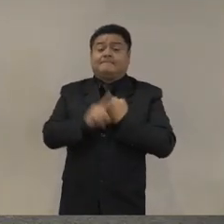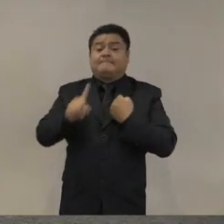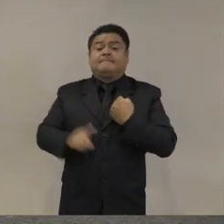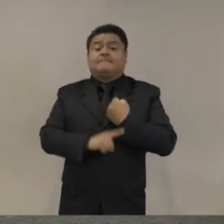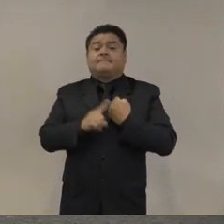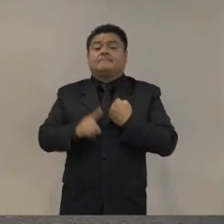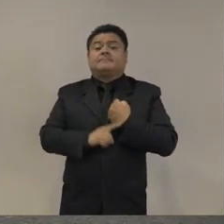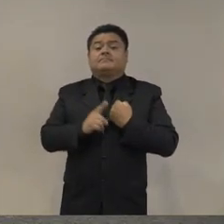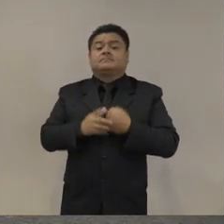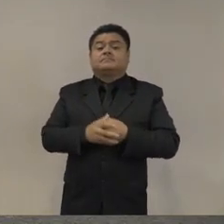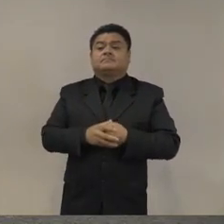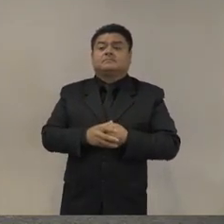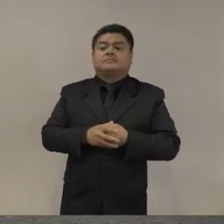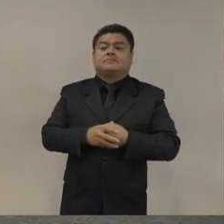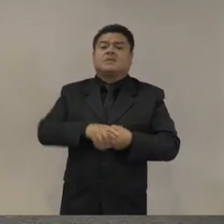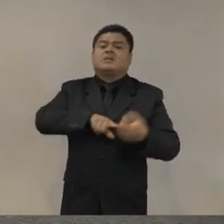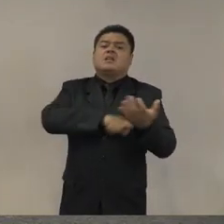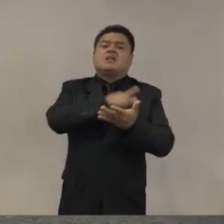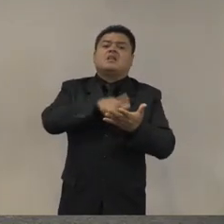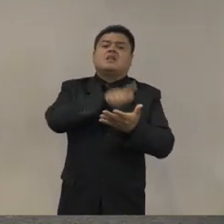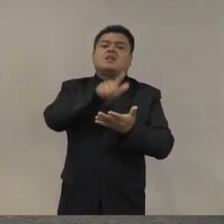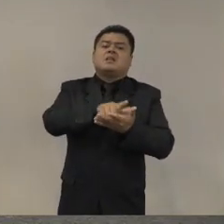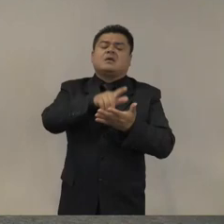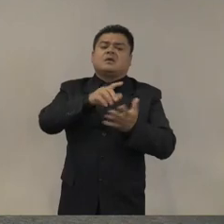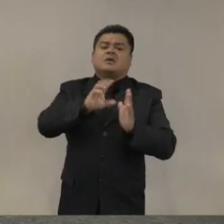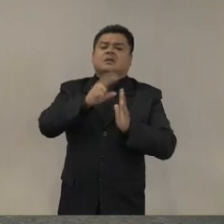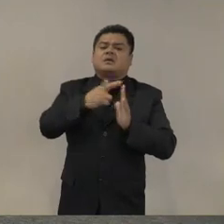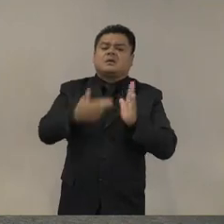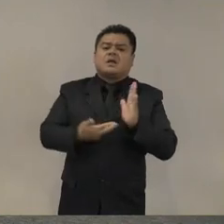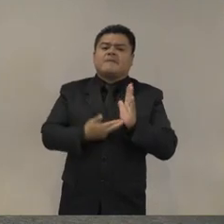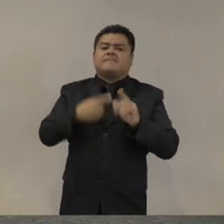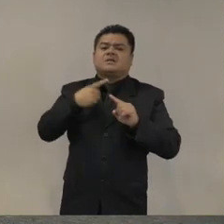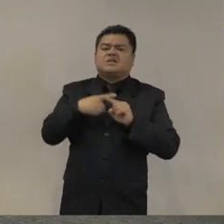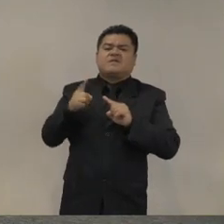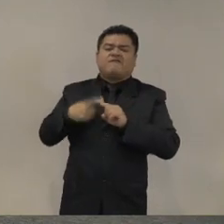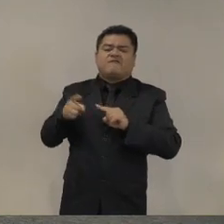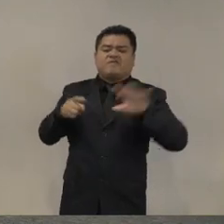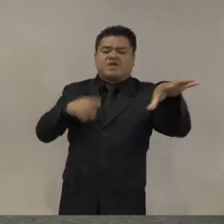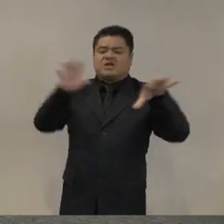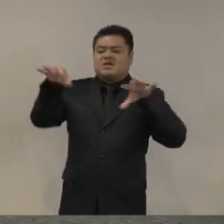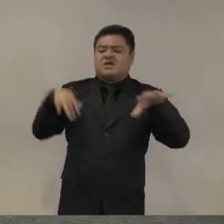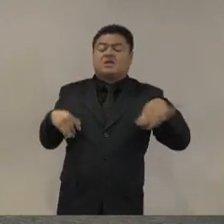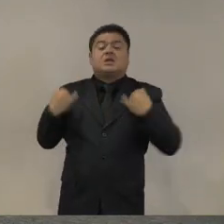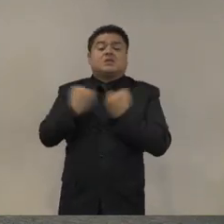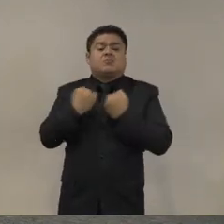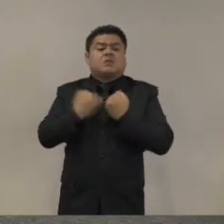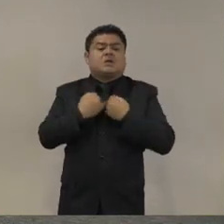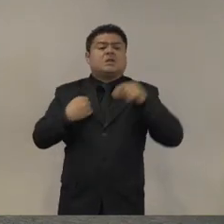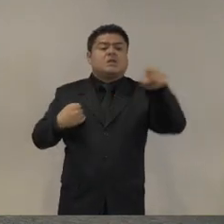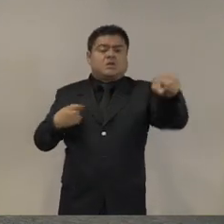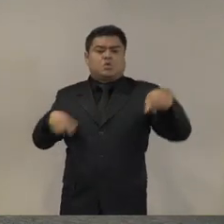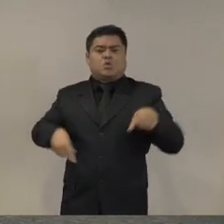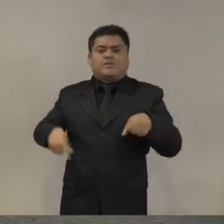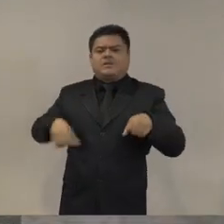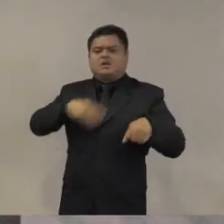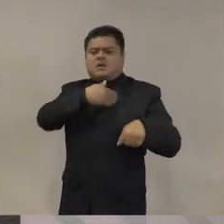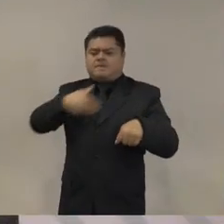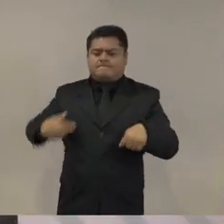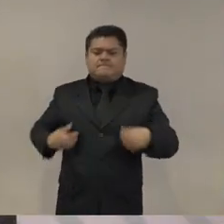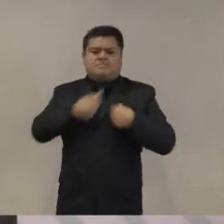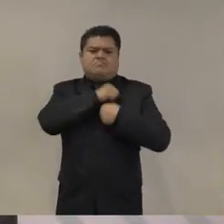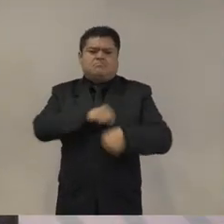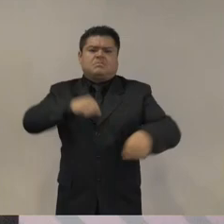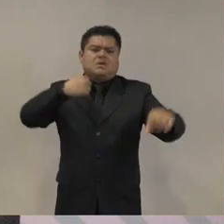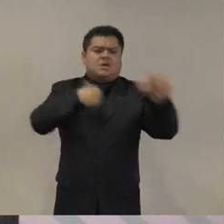de legislaciones pero también de tiempos electorales y administrativos lo que dificulta la